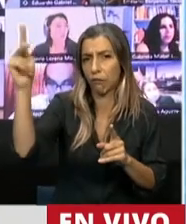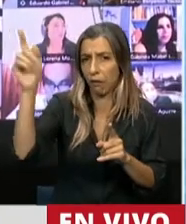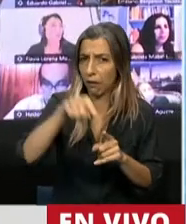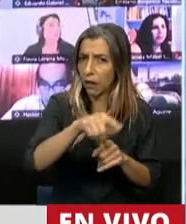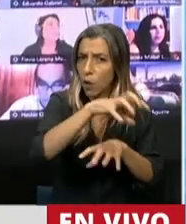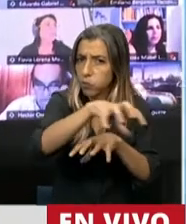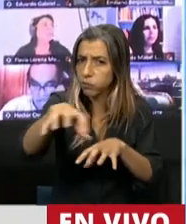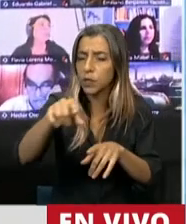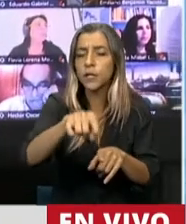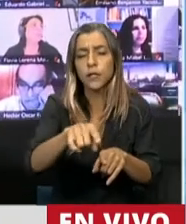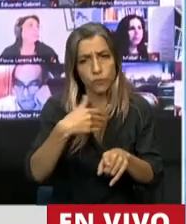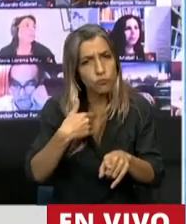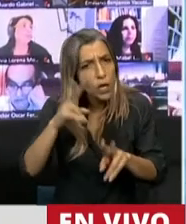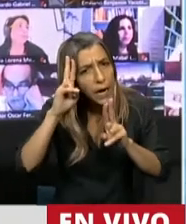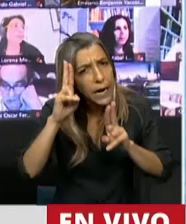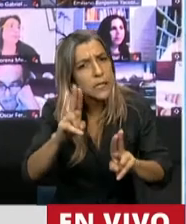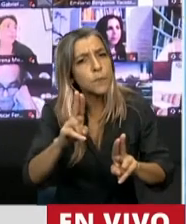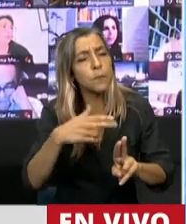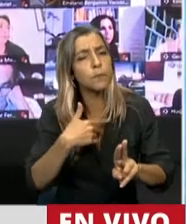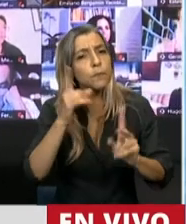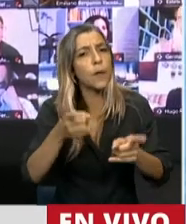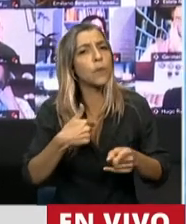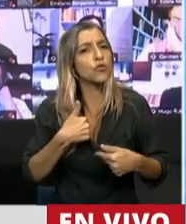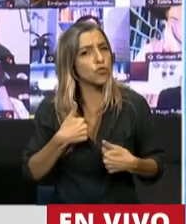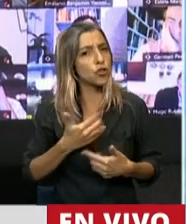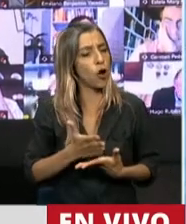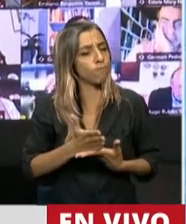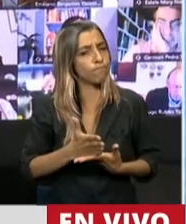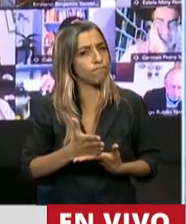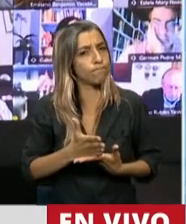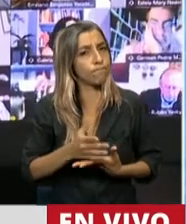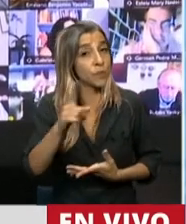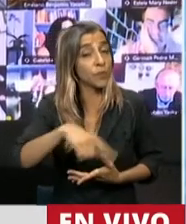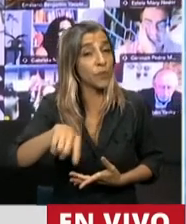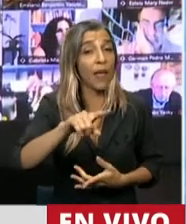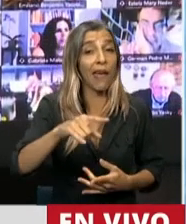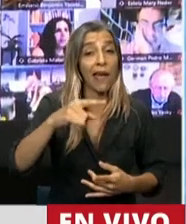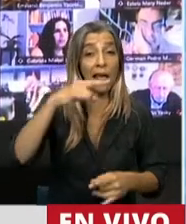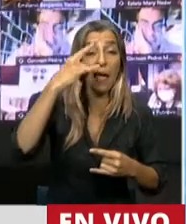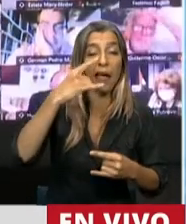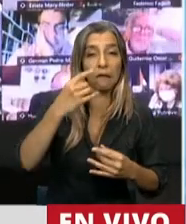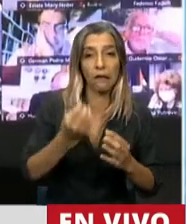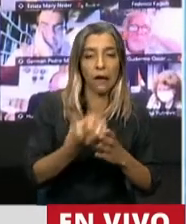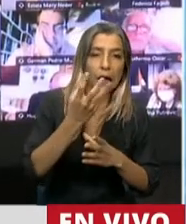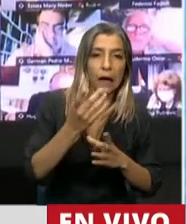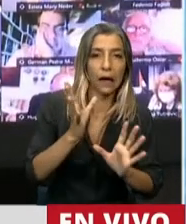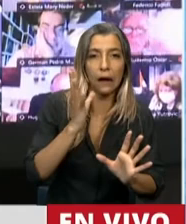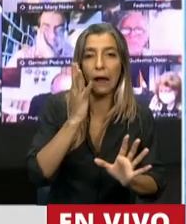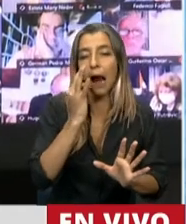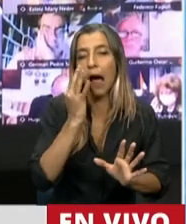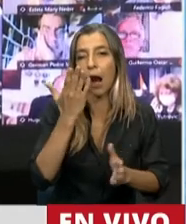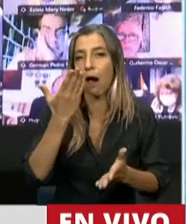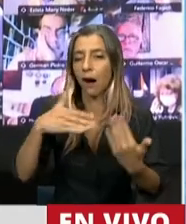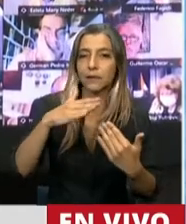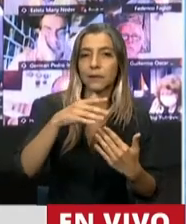respeto, pero con más firmeza. No se les ocurra inventar vericuetos y